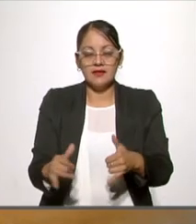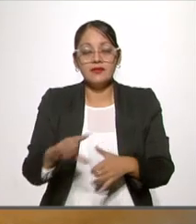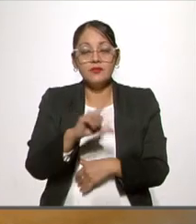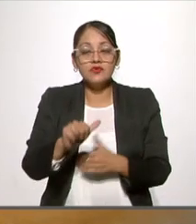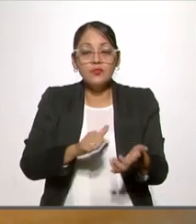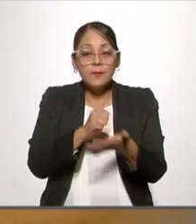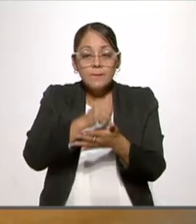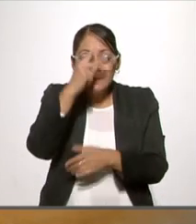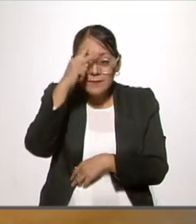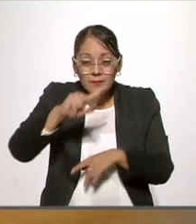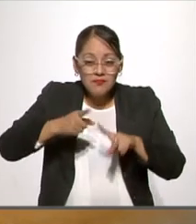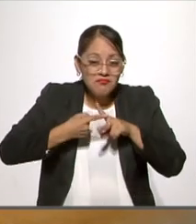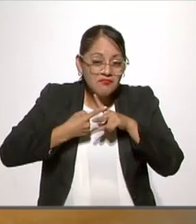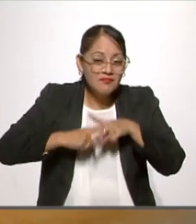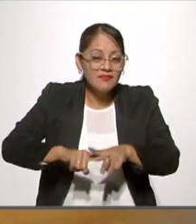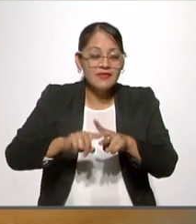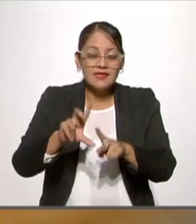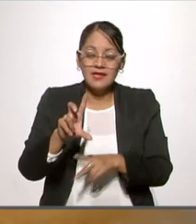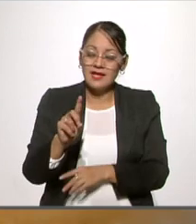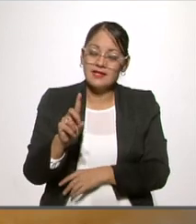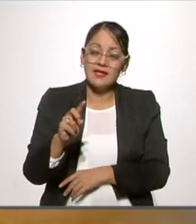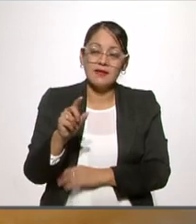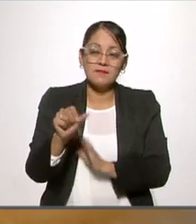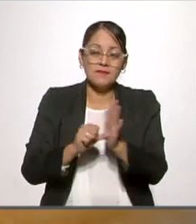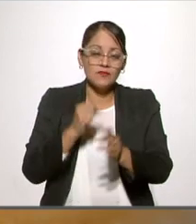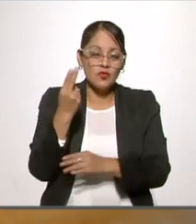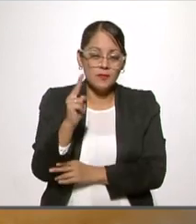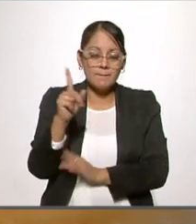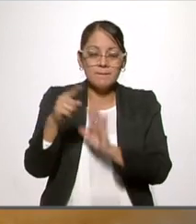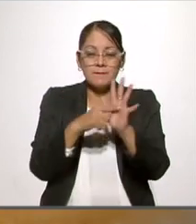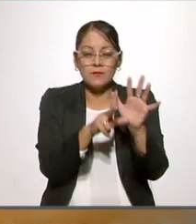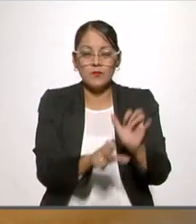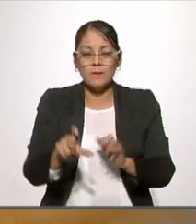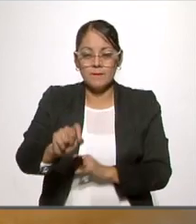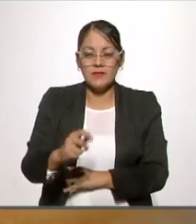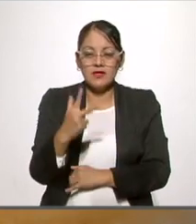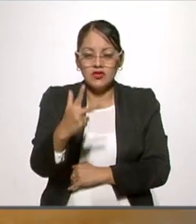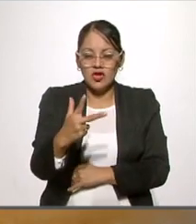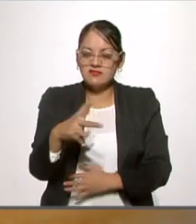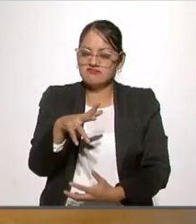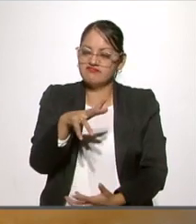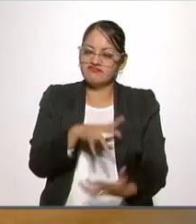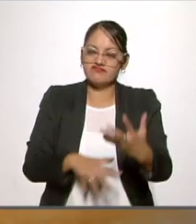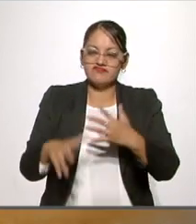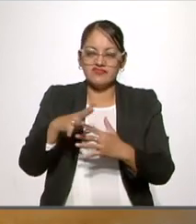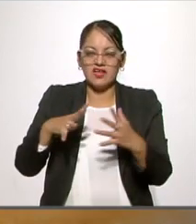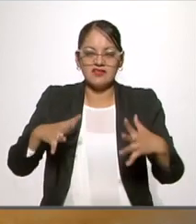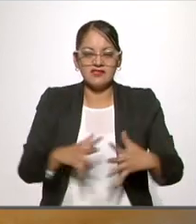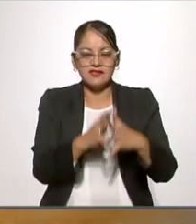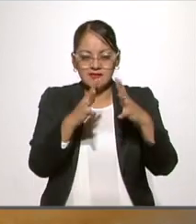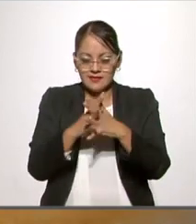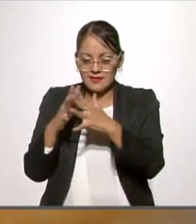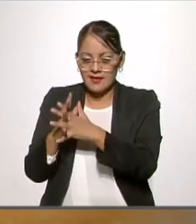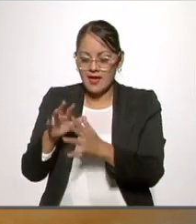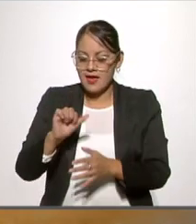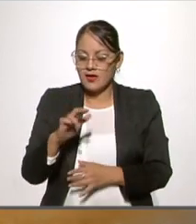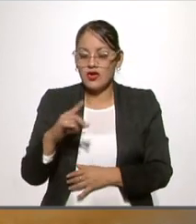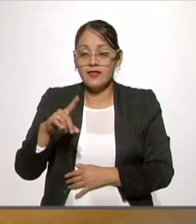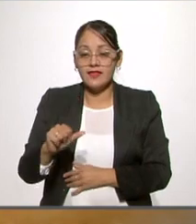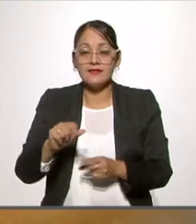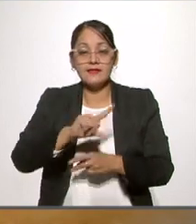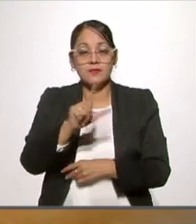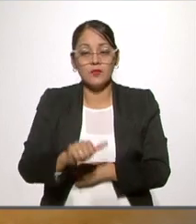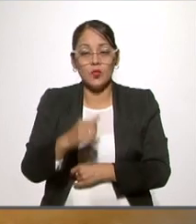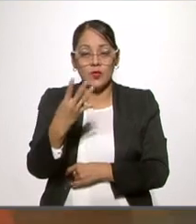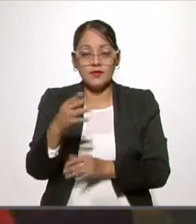estalló el 30 de noviembre de 1828 el motín de la acordada y el 4 de diciembre